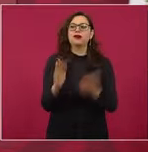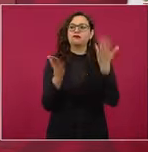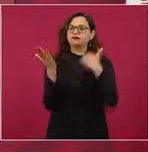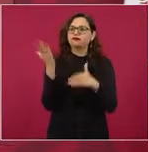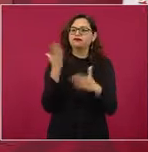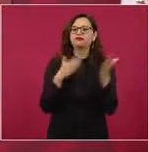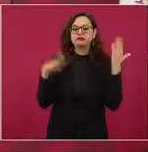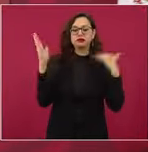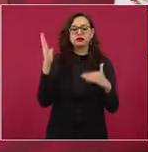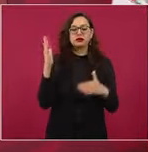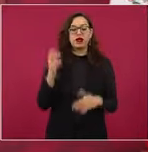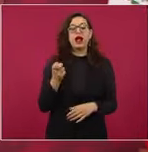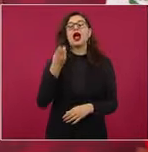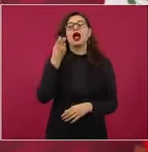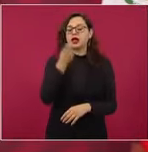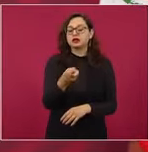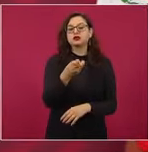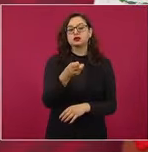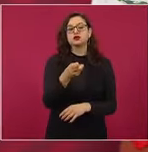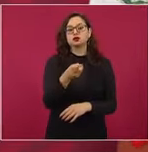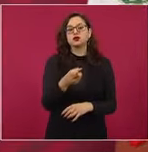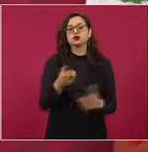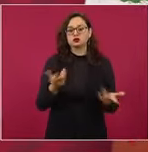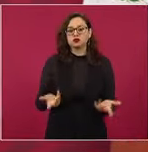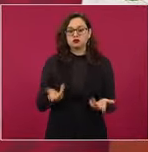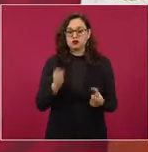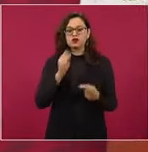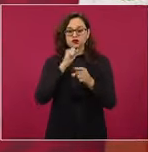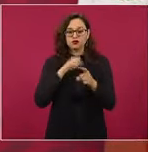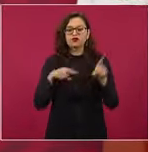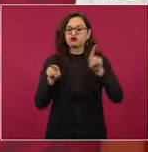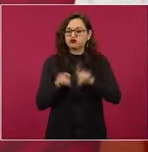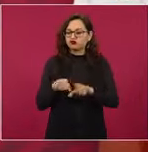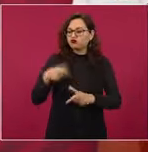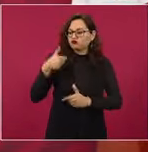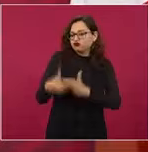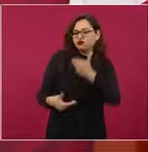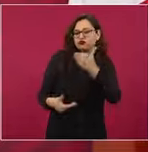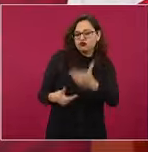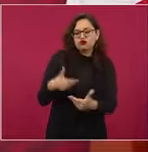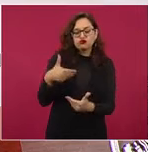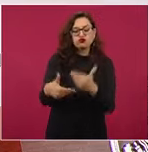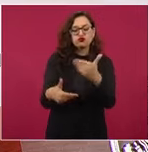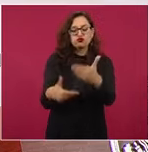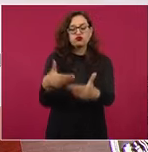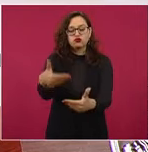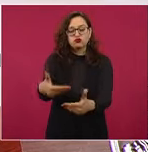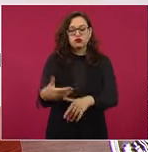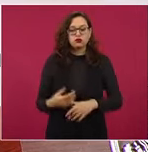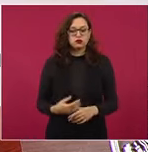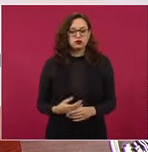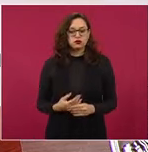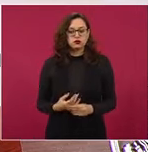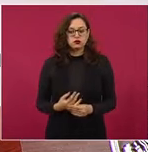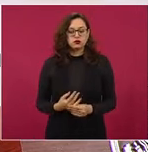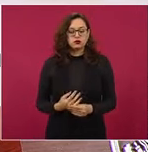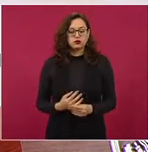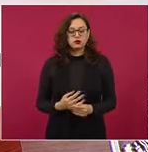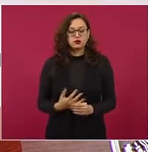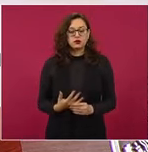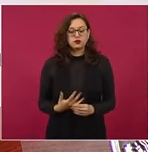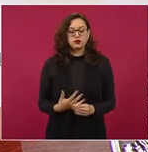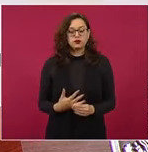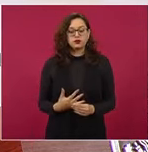resolviendo, porque había